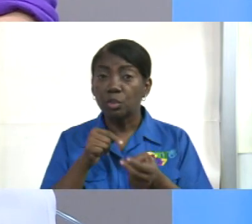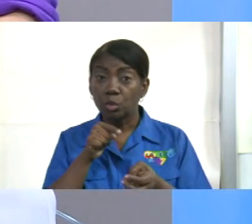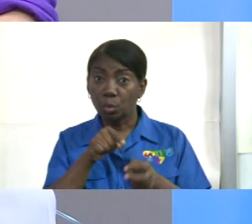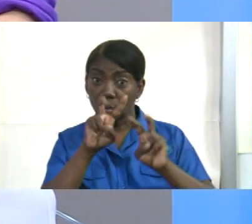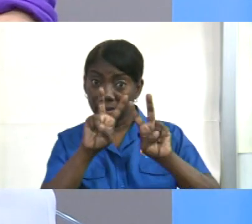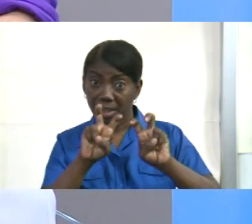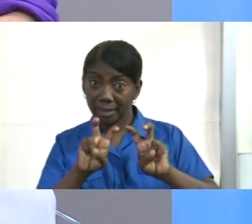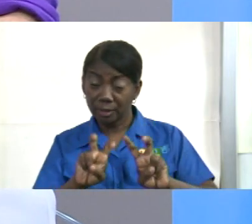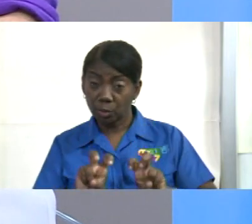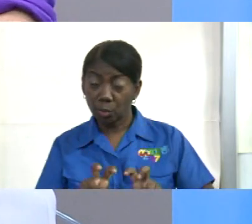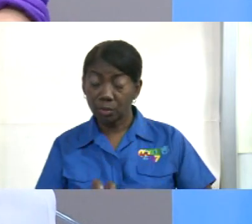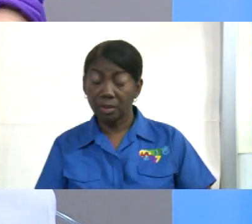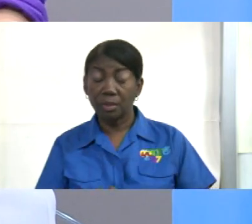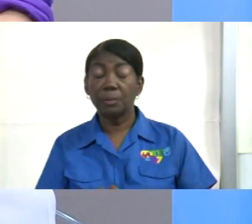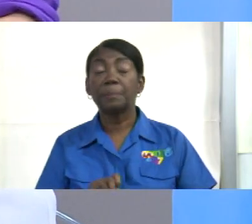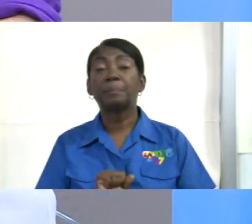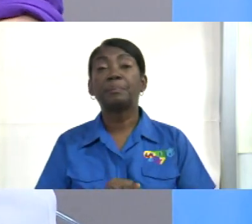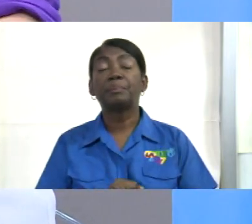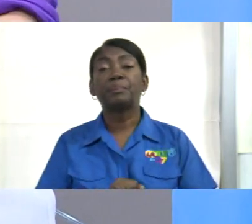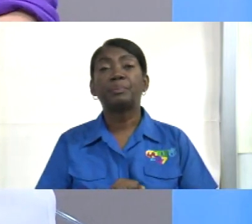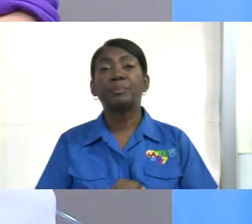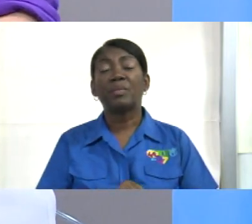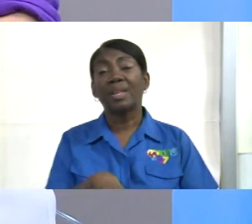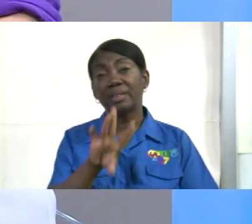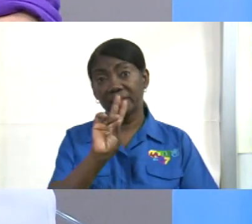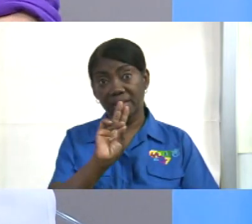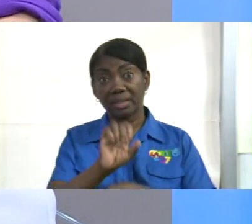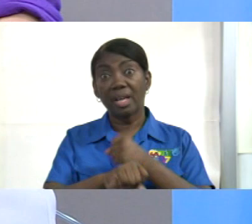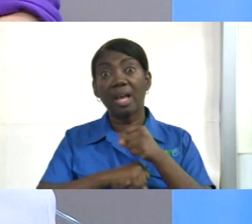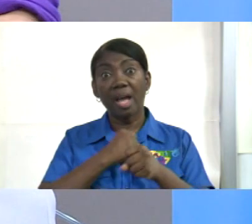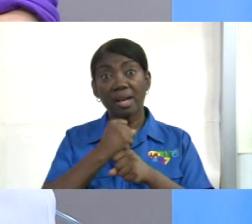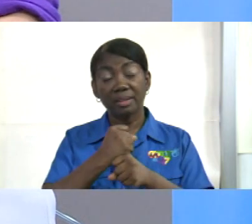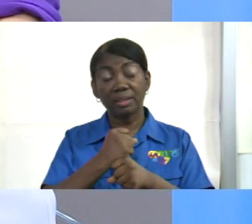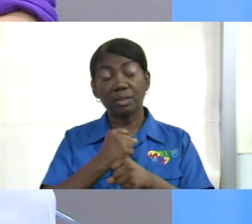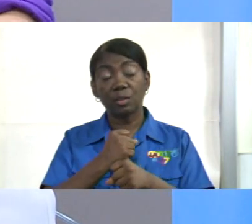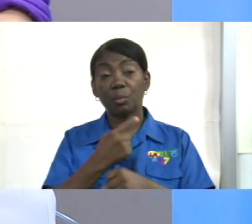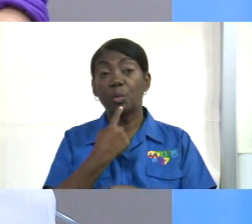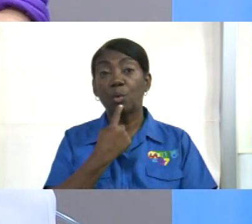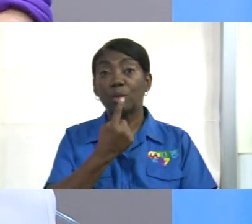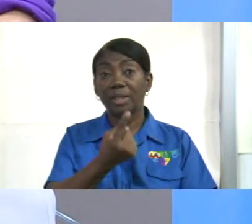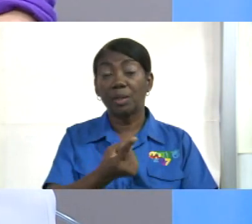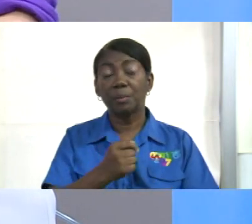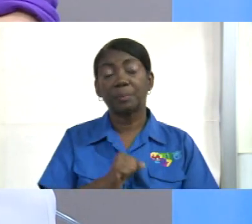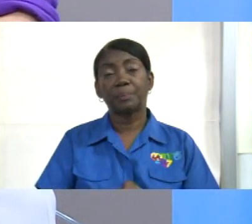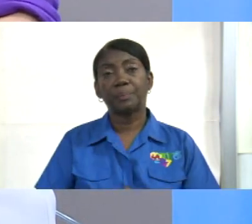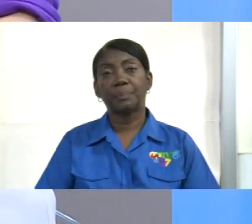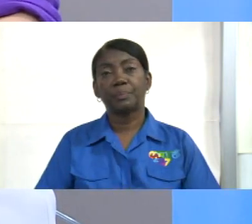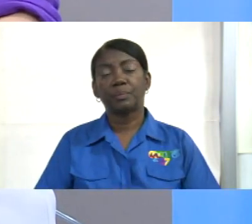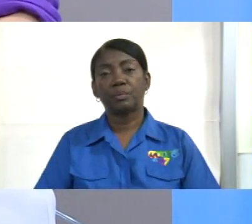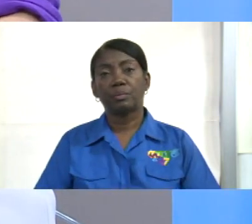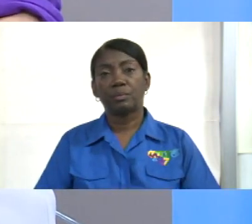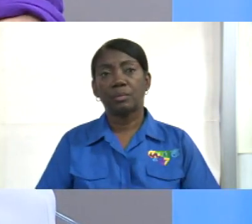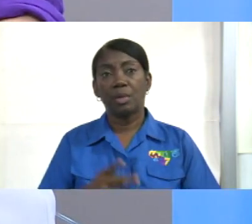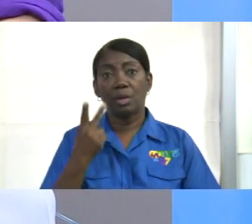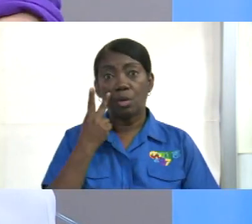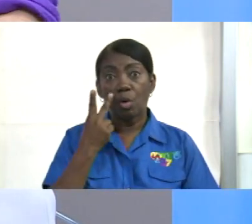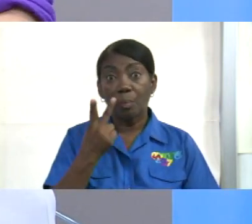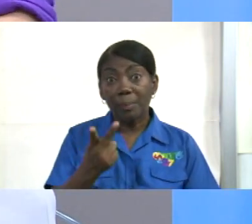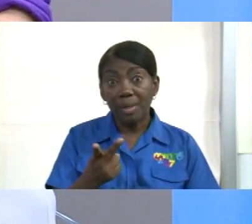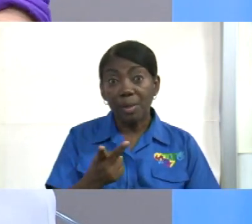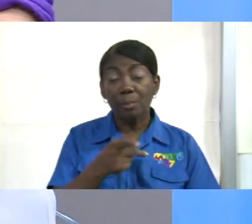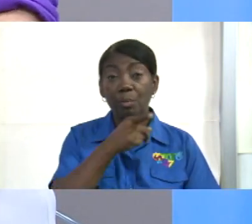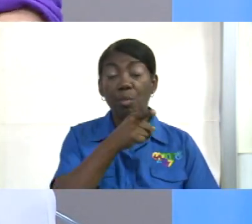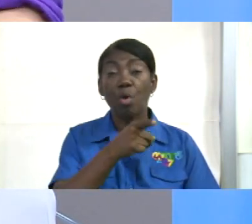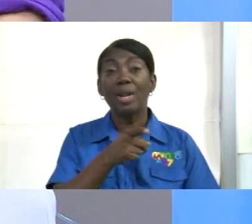conocía y lo sabe hace siete años, como acaba de decir, él lo vimos en la JMJ,